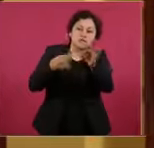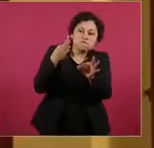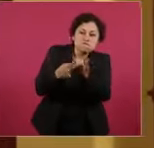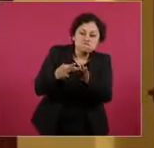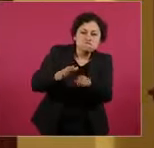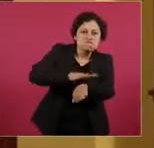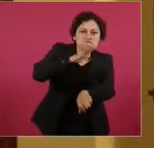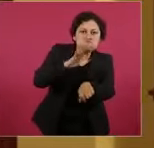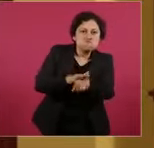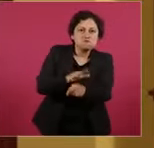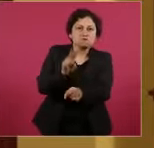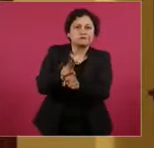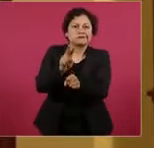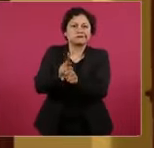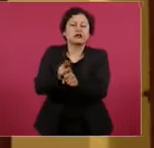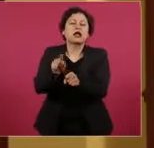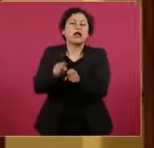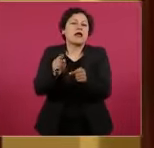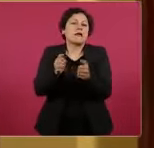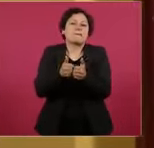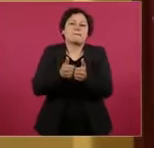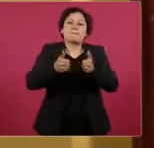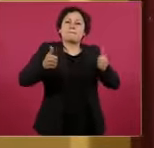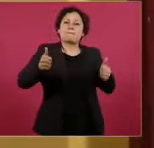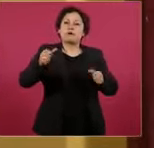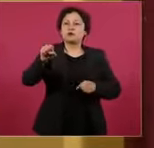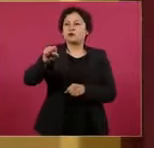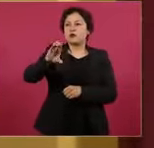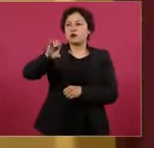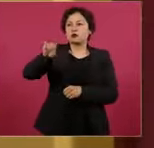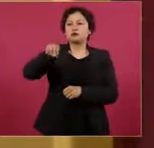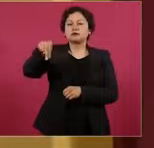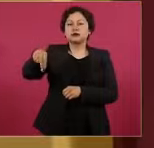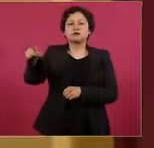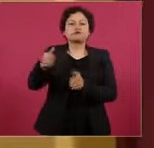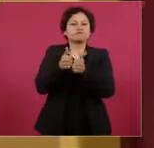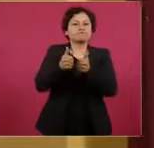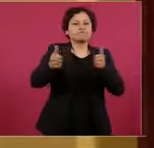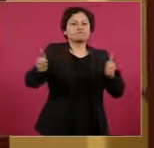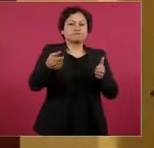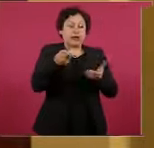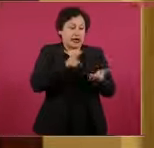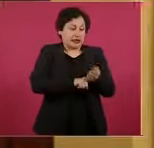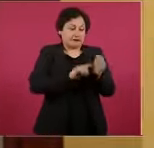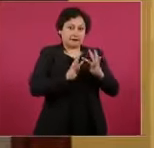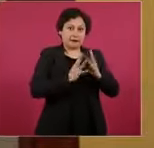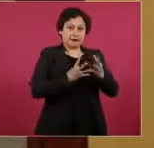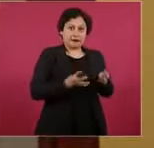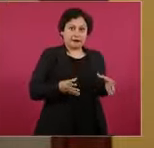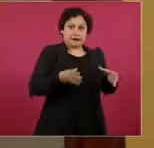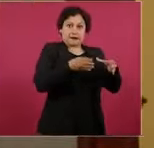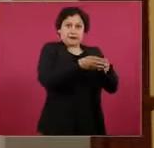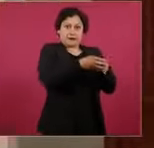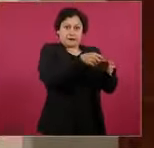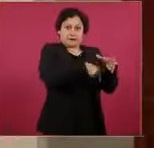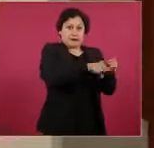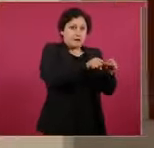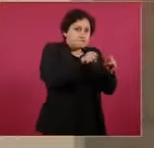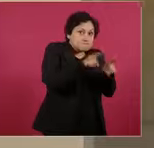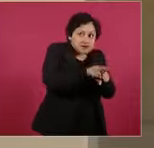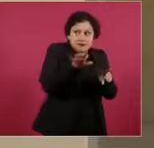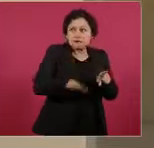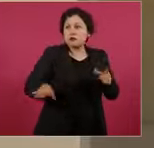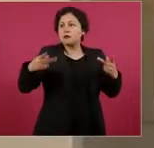independiente a la Suprema Corte, integrado por magistrados electos por voto